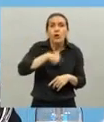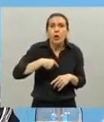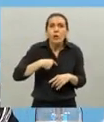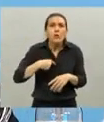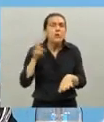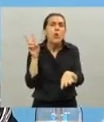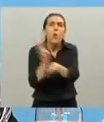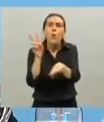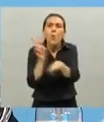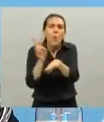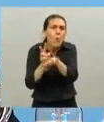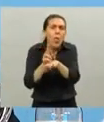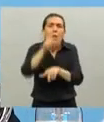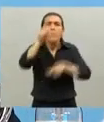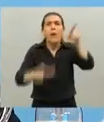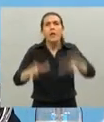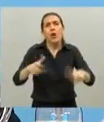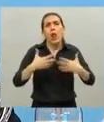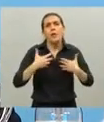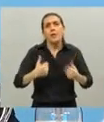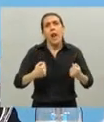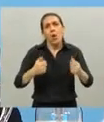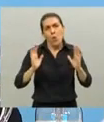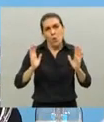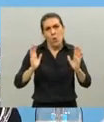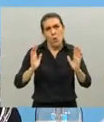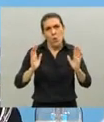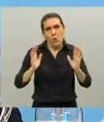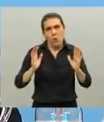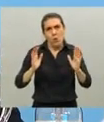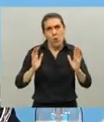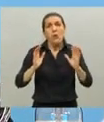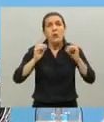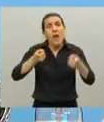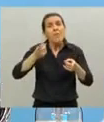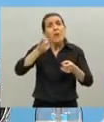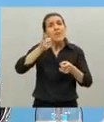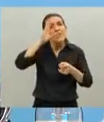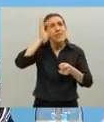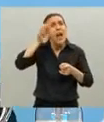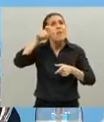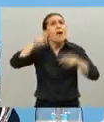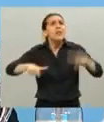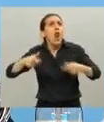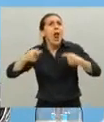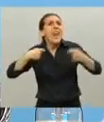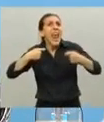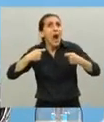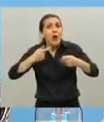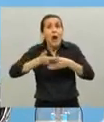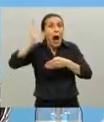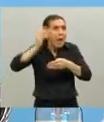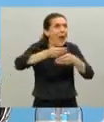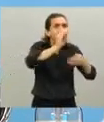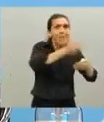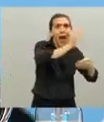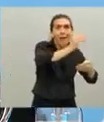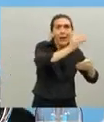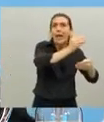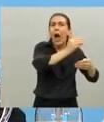la salud de la gente y eso lo saben también muchos comerciantes que pudieron abrir y no abrieron